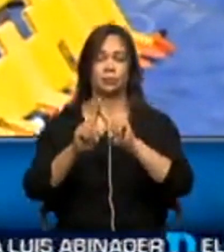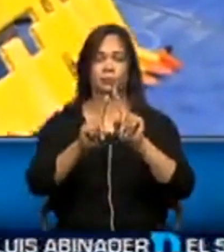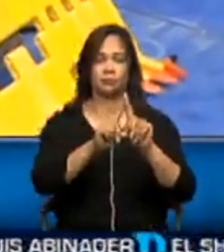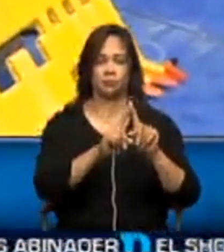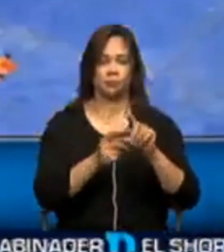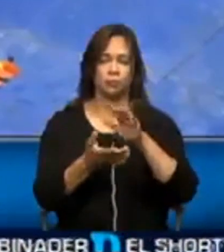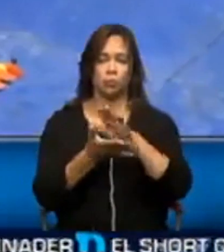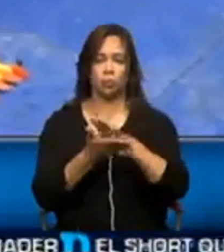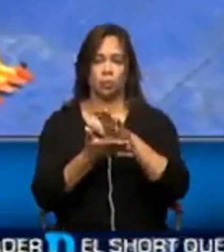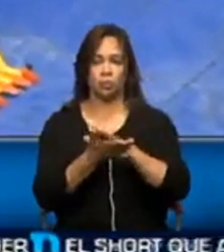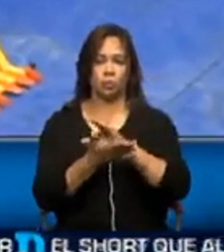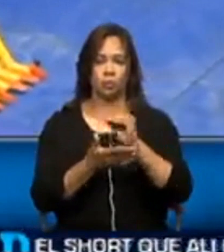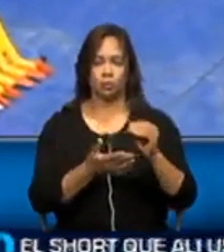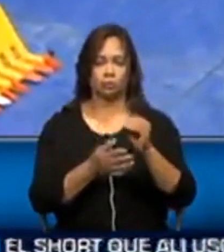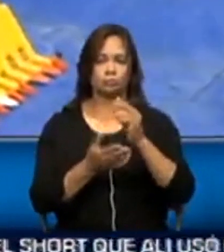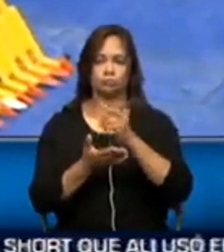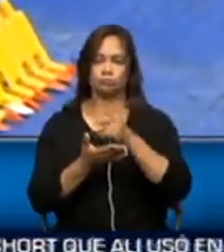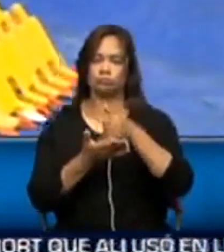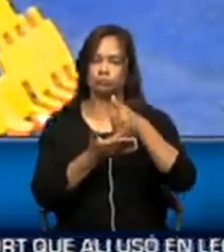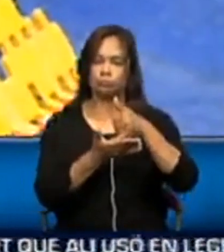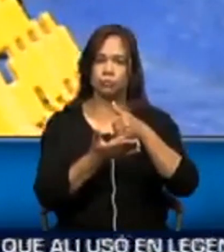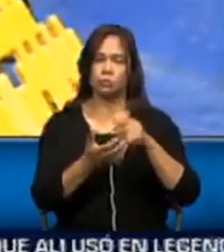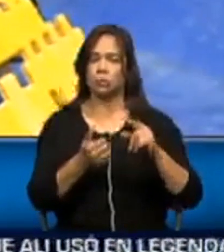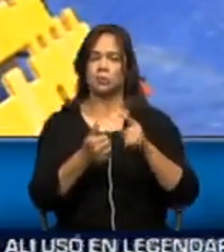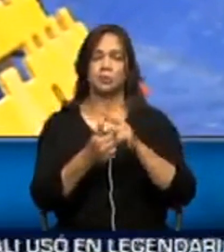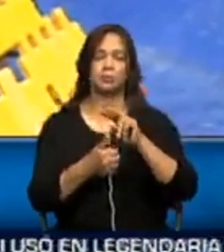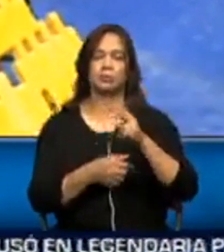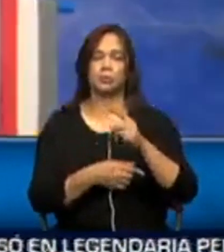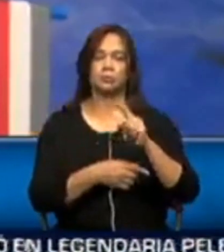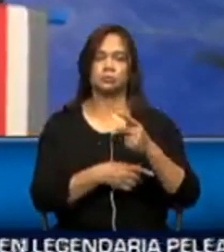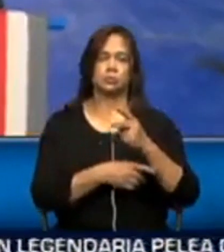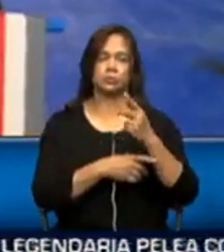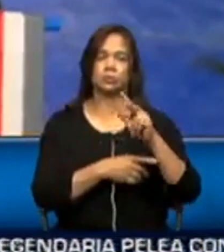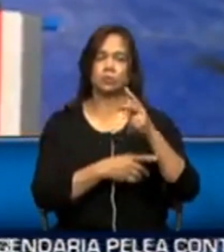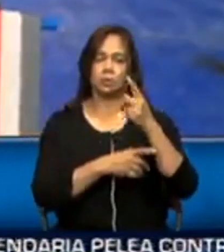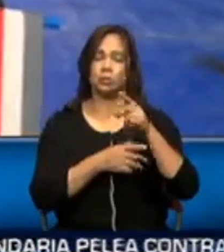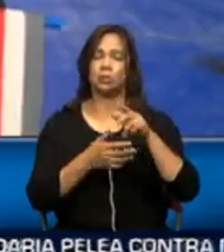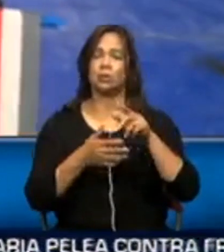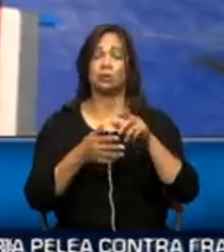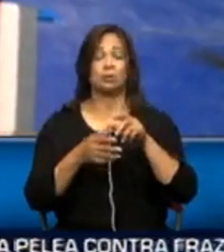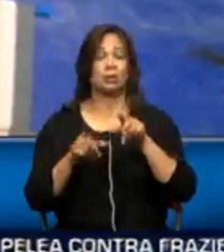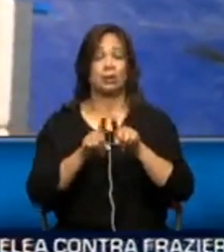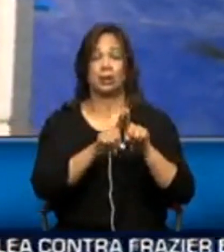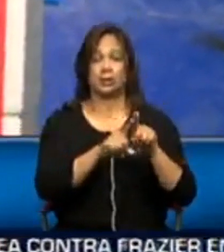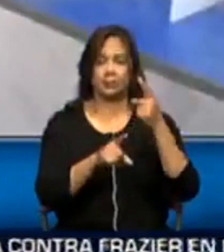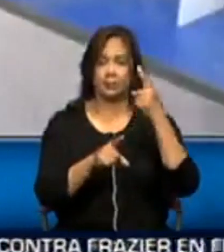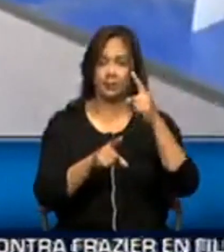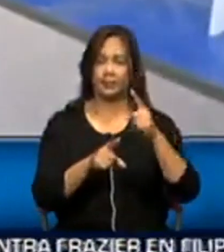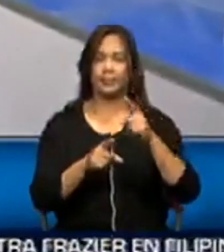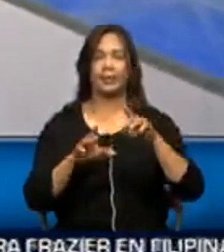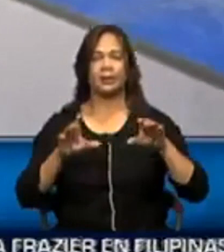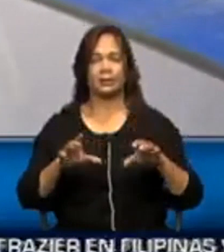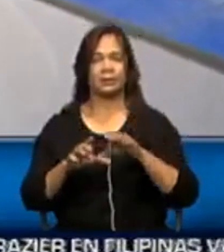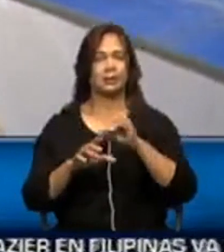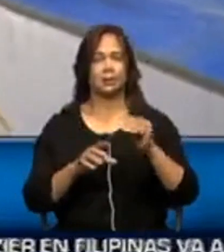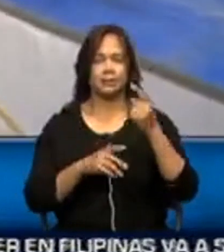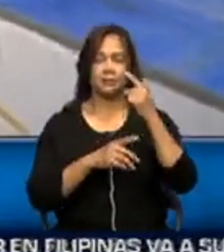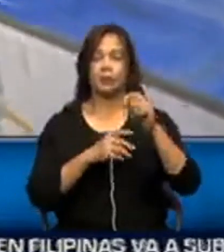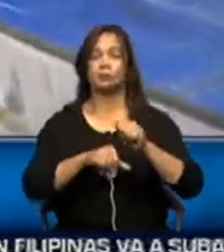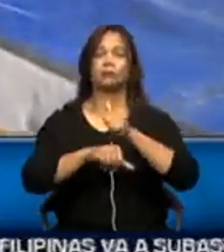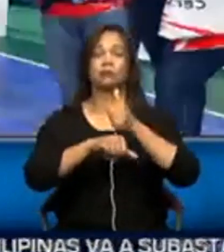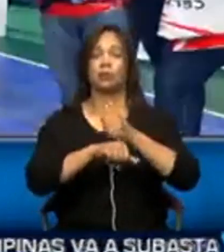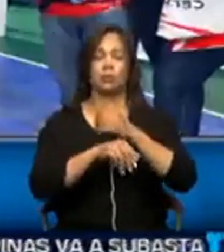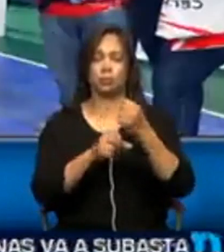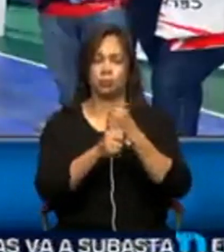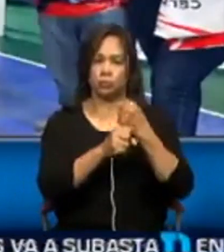colegios con reconocimiento en primer segundo y tercer lugar además con el evento se busca fomentar